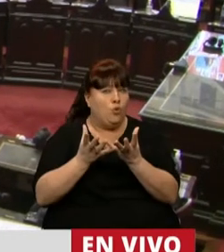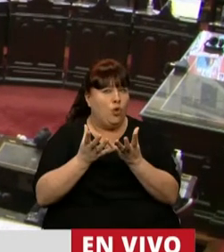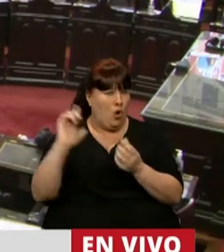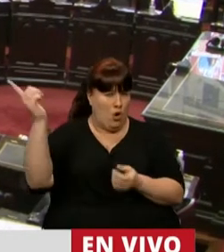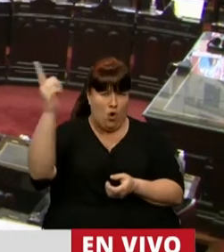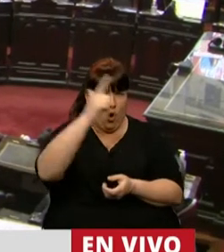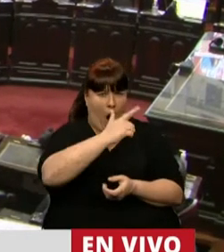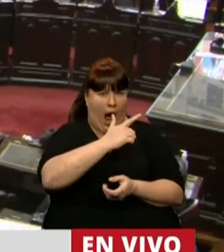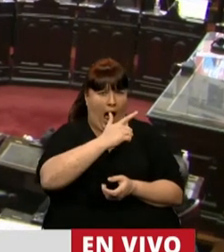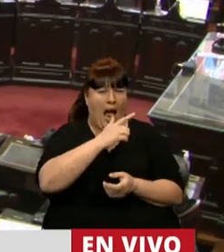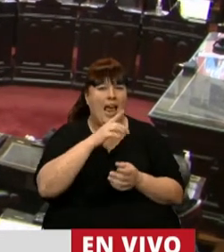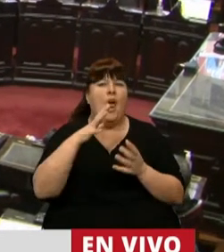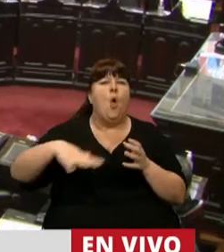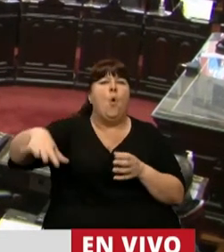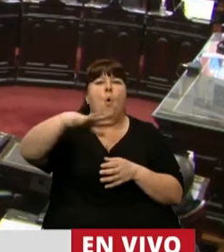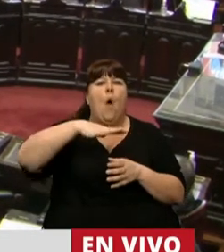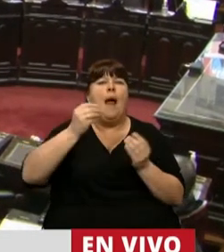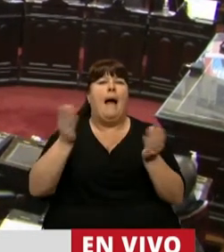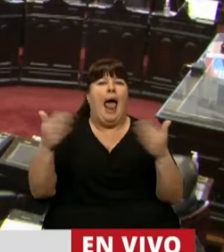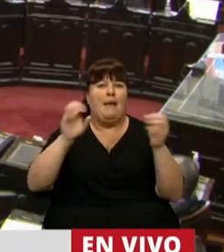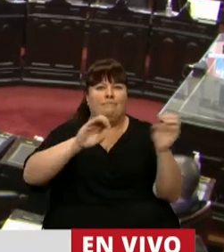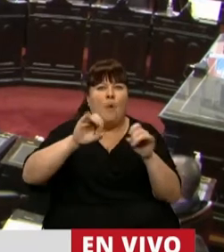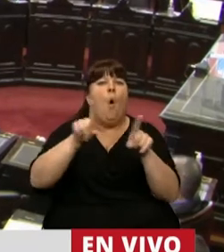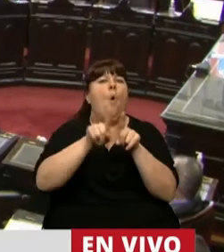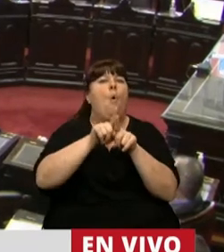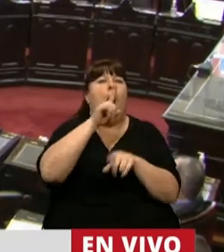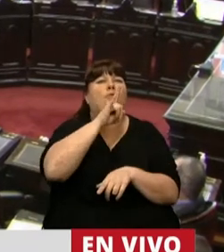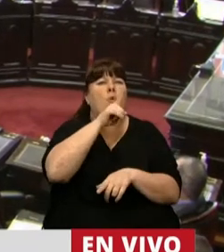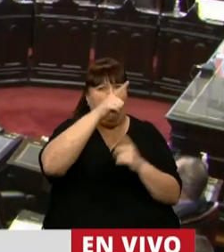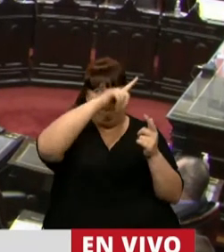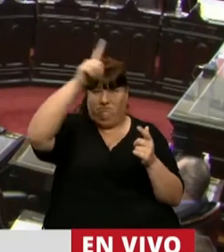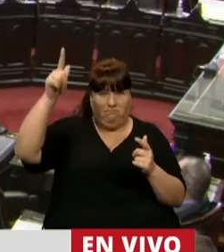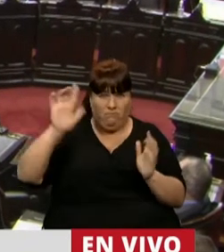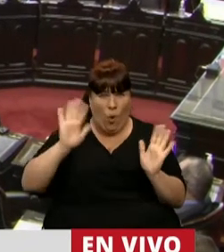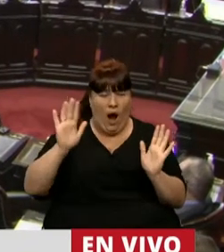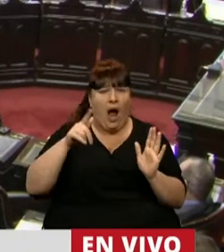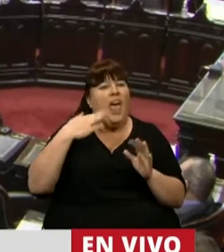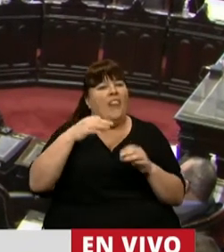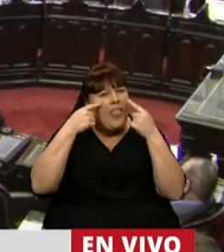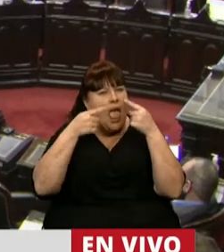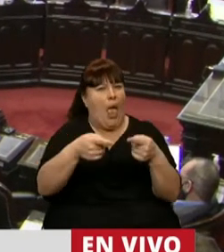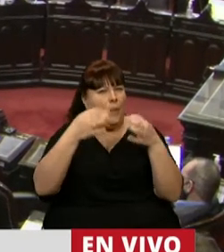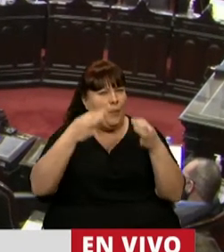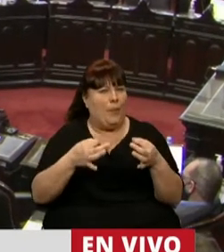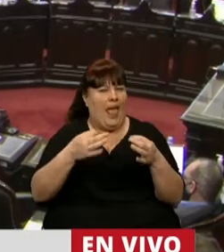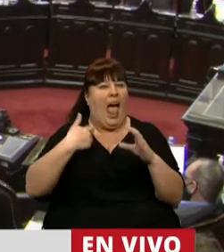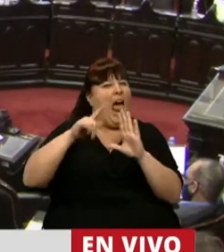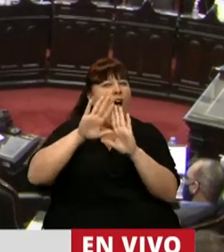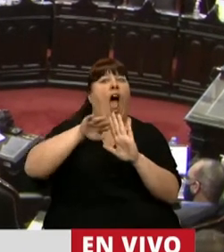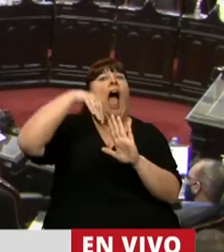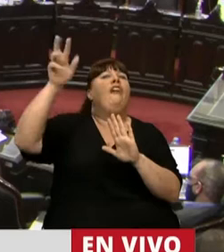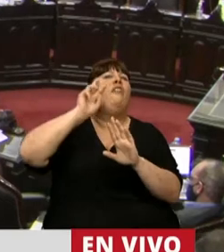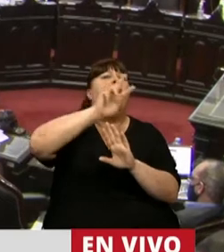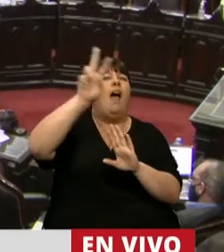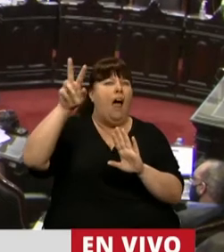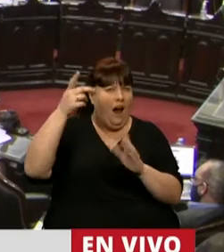existen complejos de empaque como el que existe en Tucumán. Hay que tener una mirada para afuera del país para